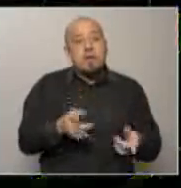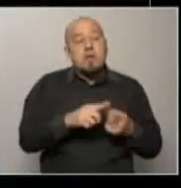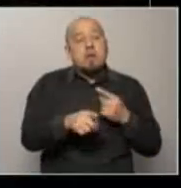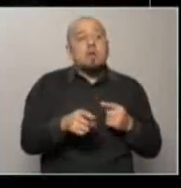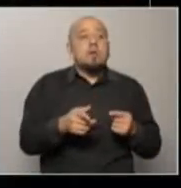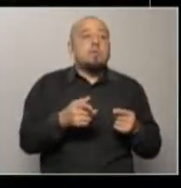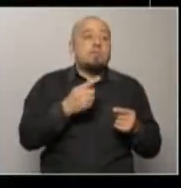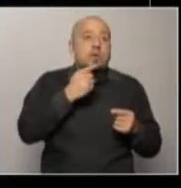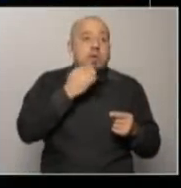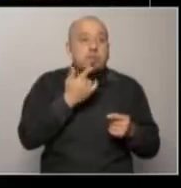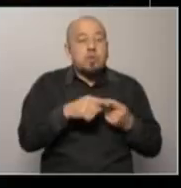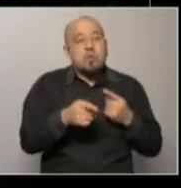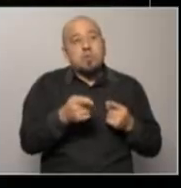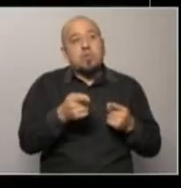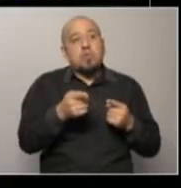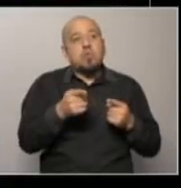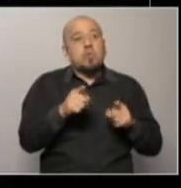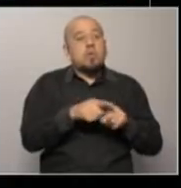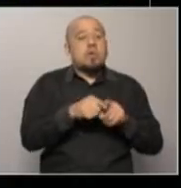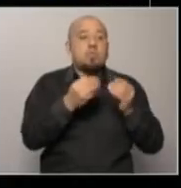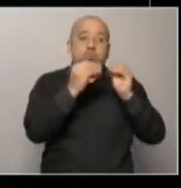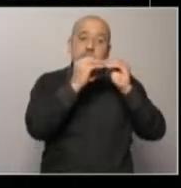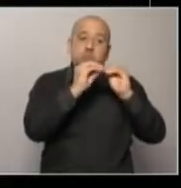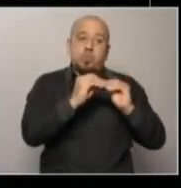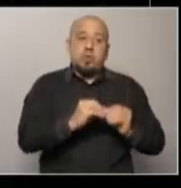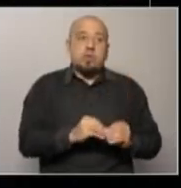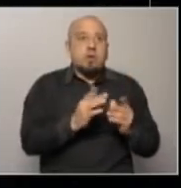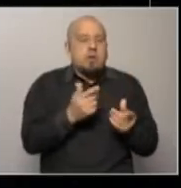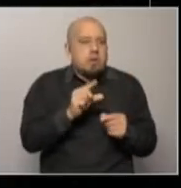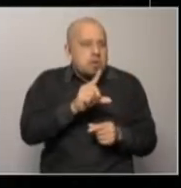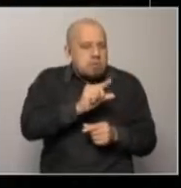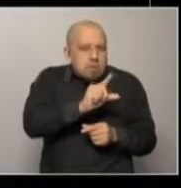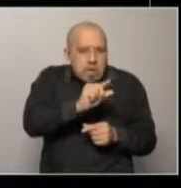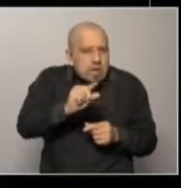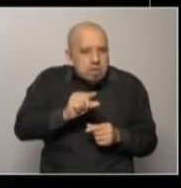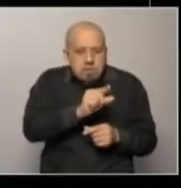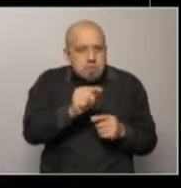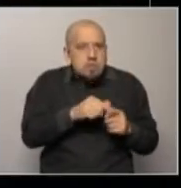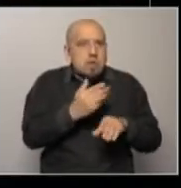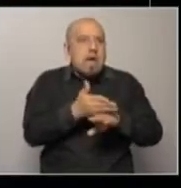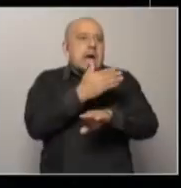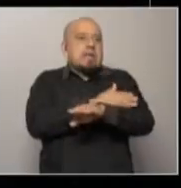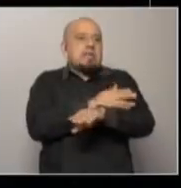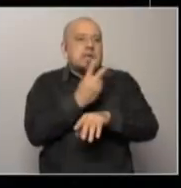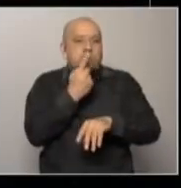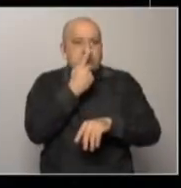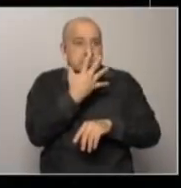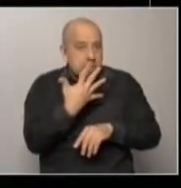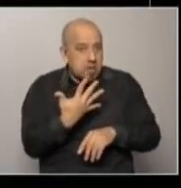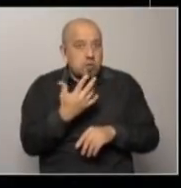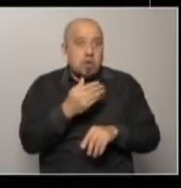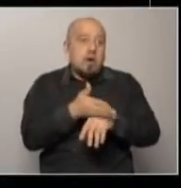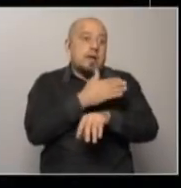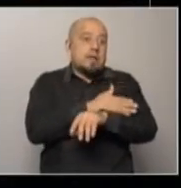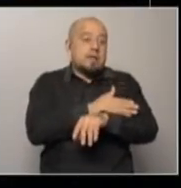a la etapa donde los presupuestos eran austeros, ¿no? Antes del 2005, solían